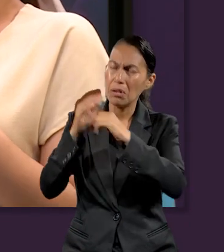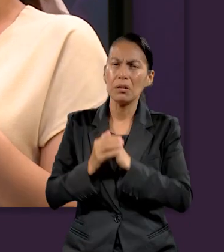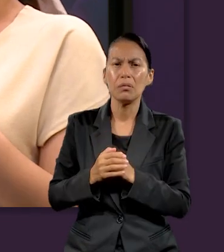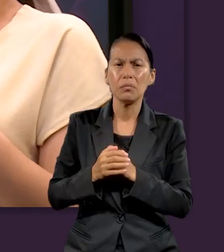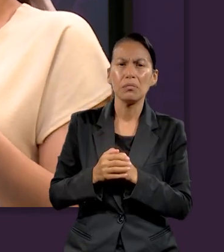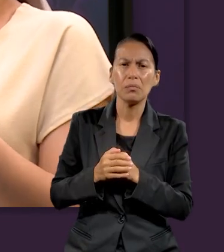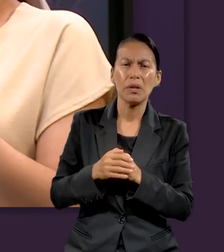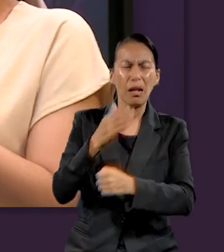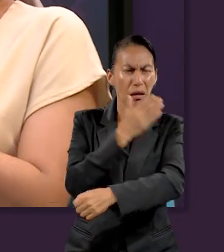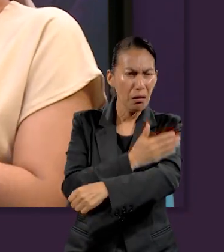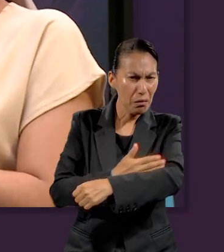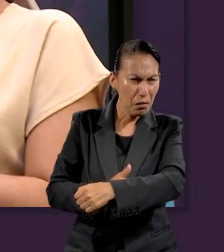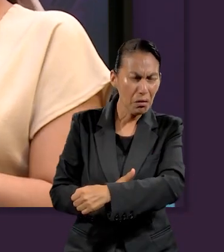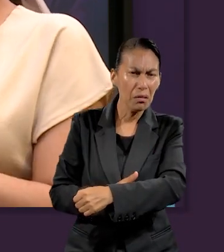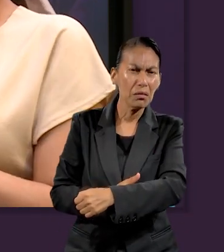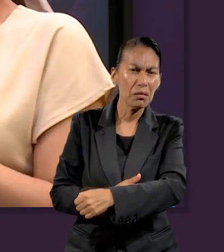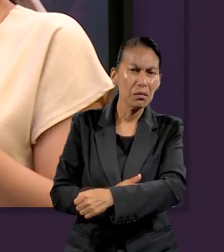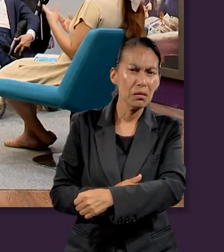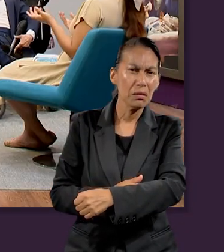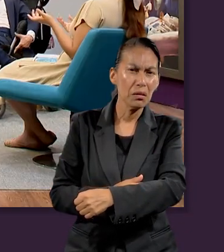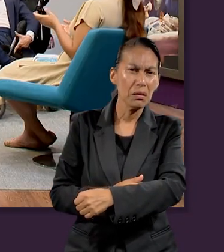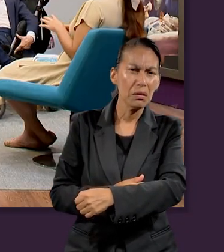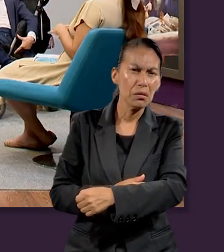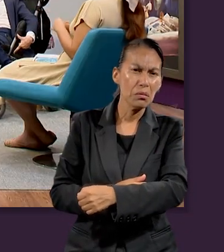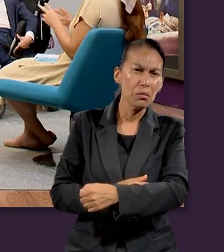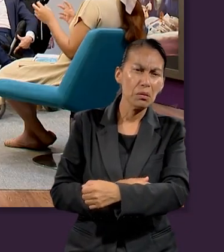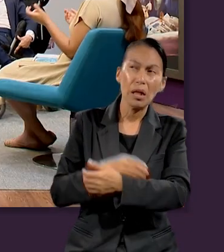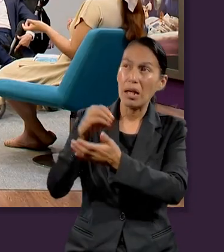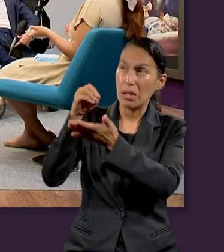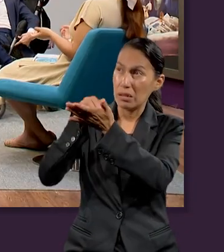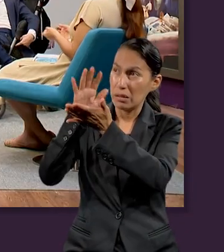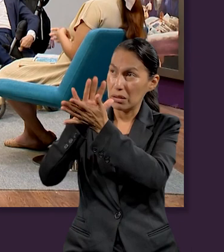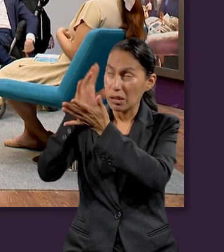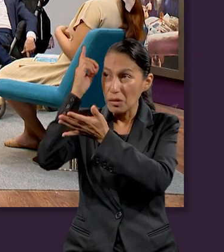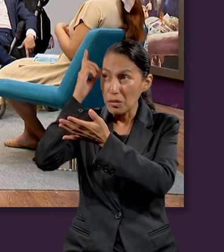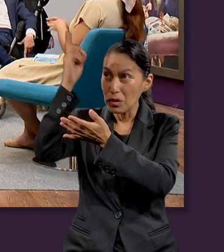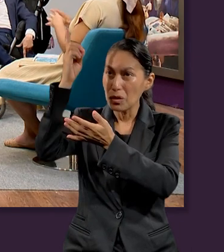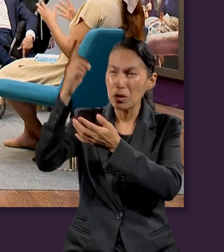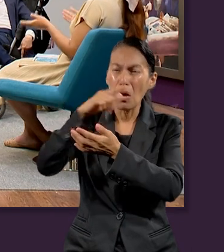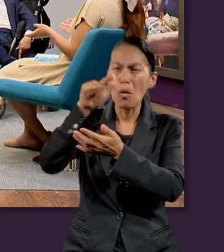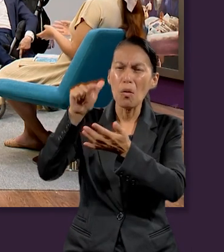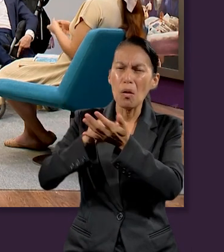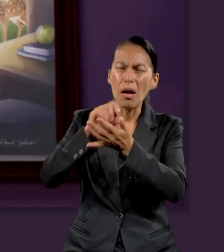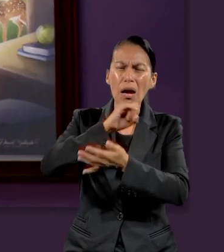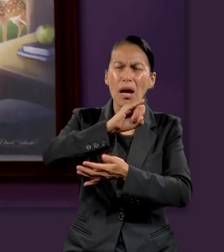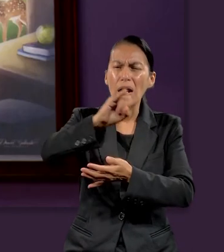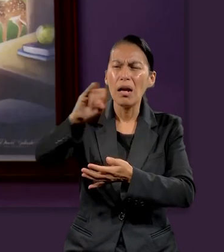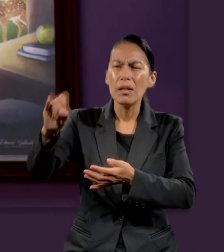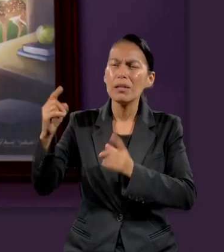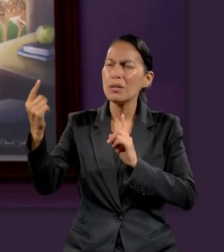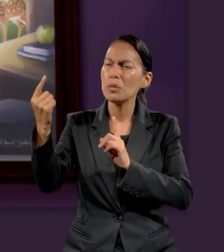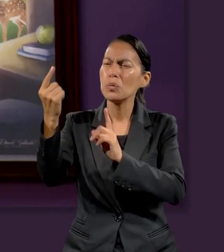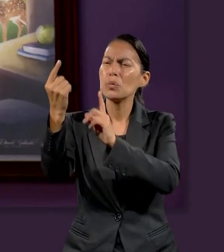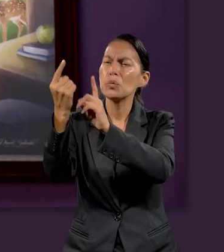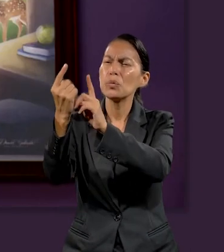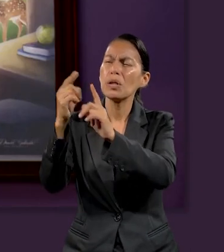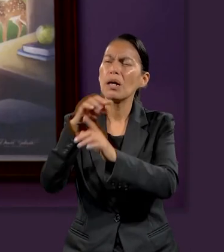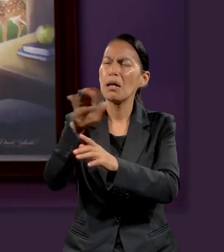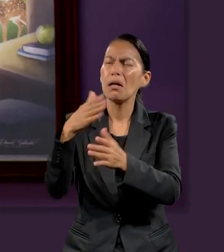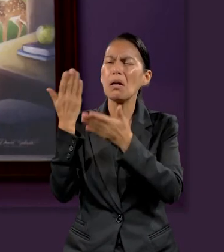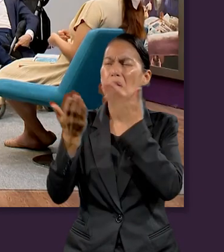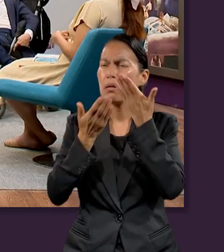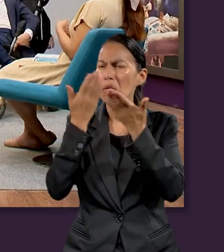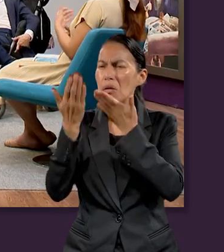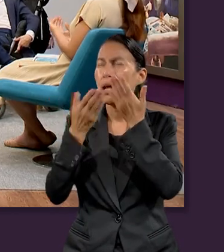Incluso, pues, poder ir como en la tarde. Podemos hacer eso de como una cita con Dios. Ir a un lugar abierto, un jardín. Y poder, pues,